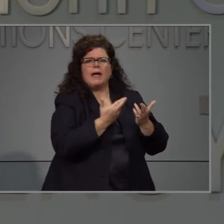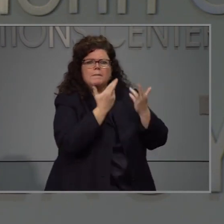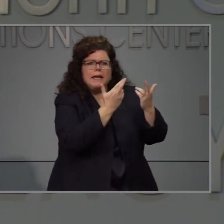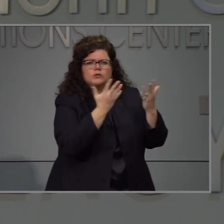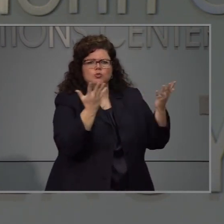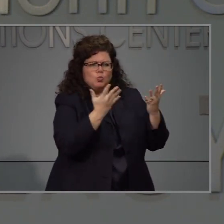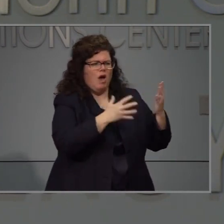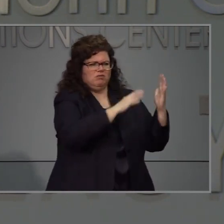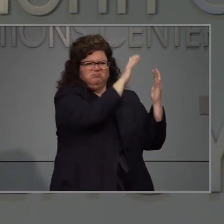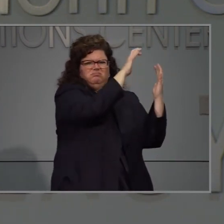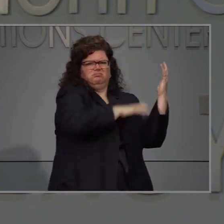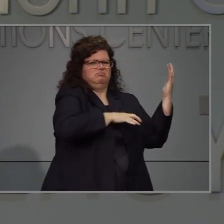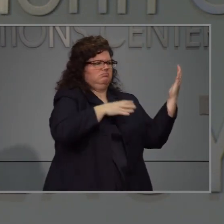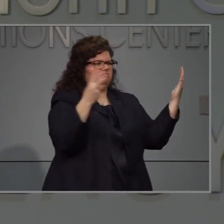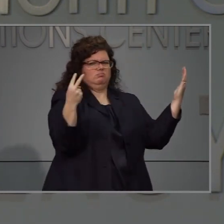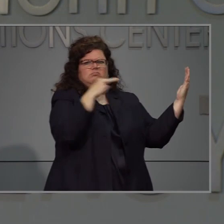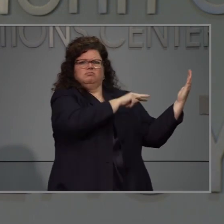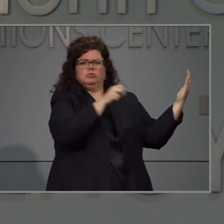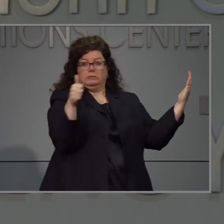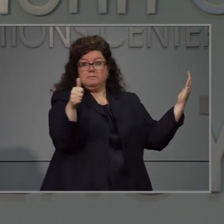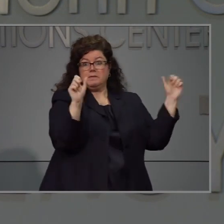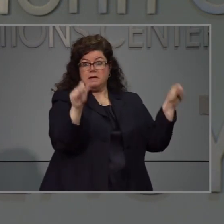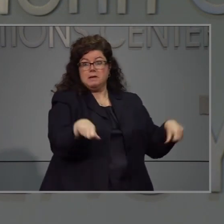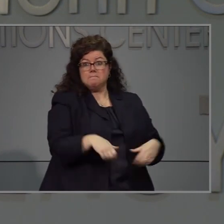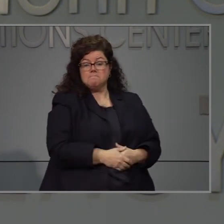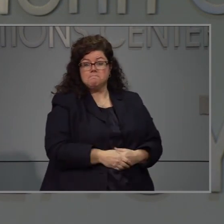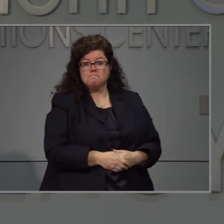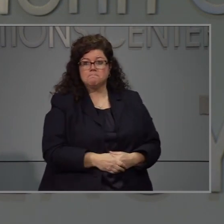servicios religios en el estado. Gracias. Siguiente.